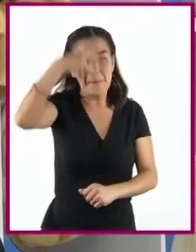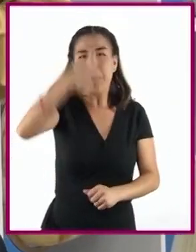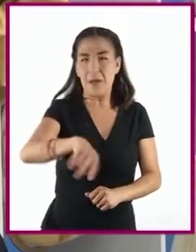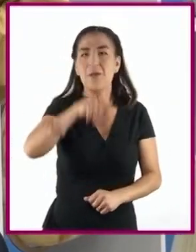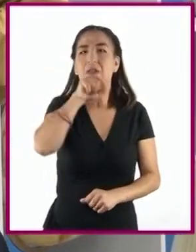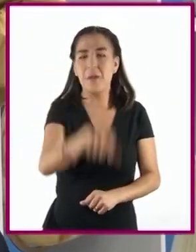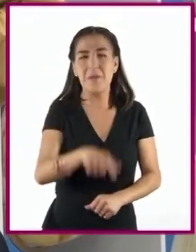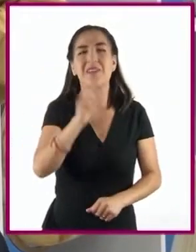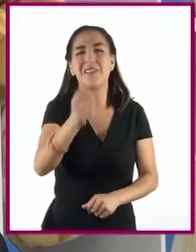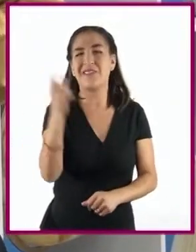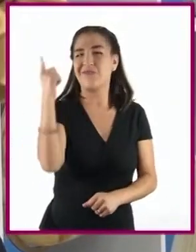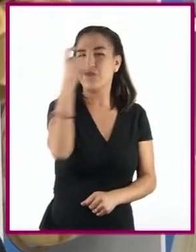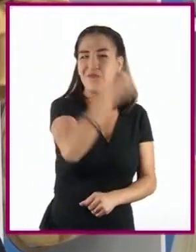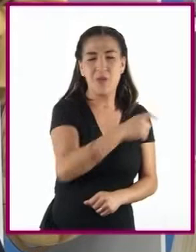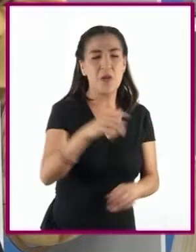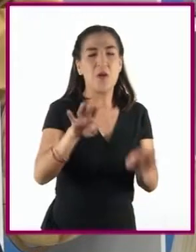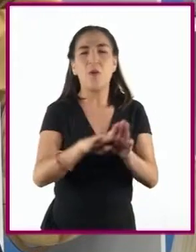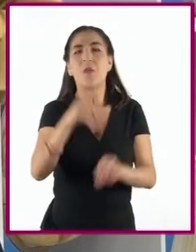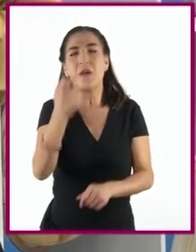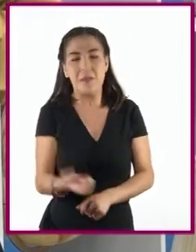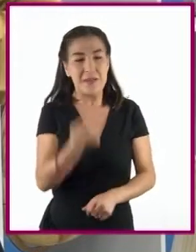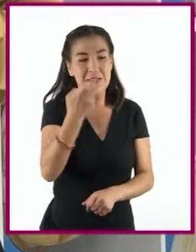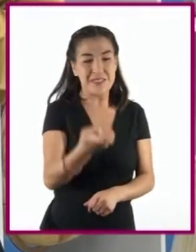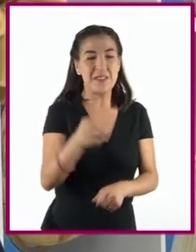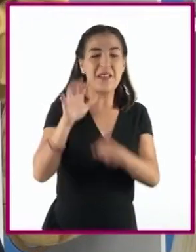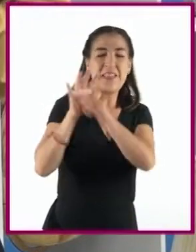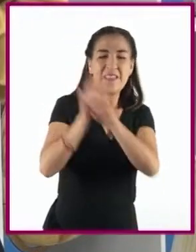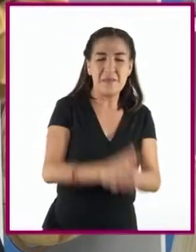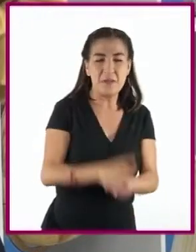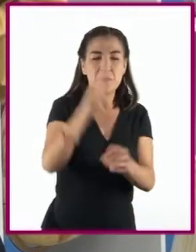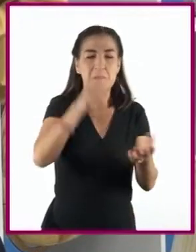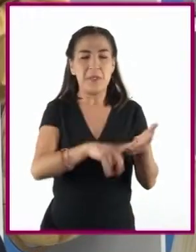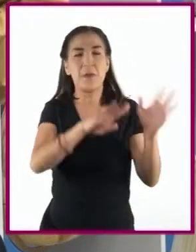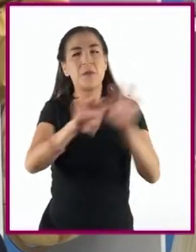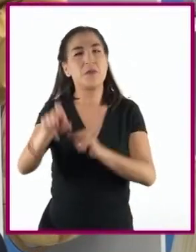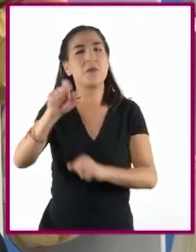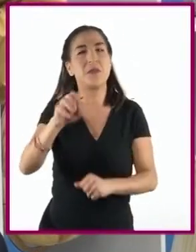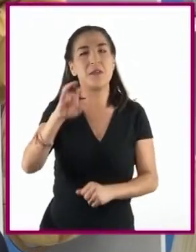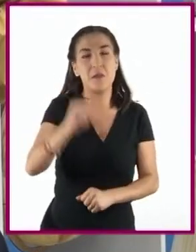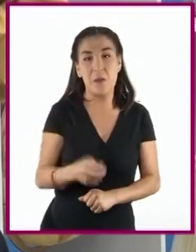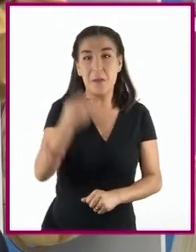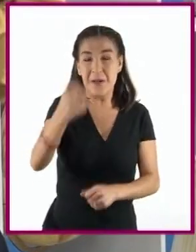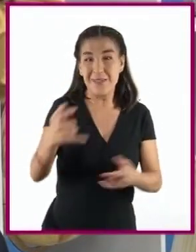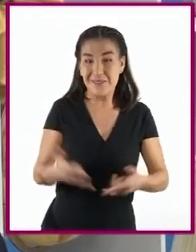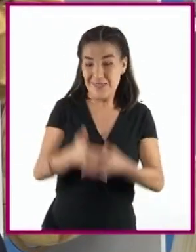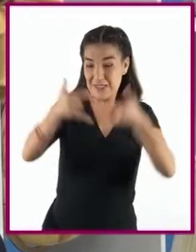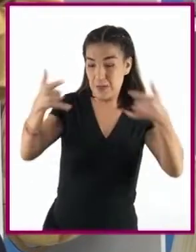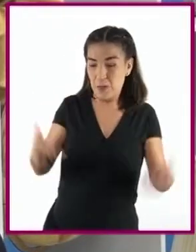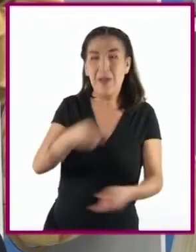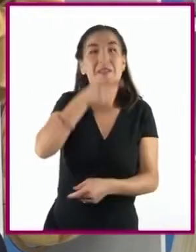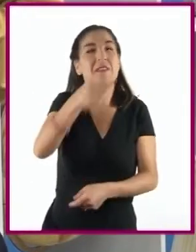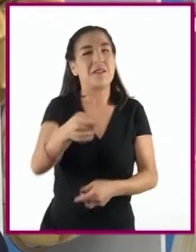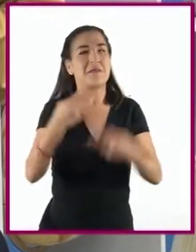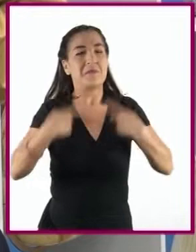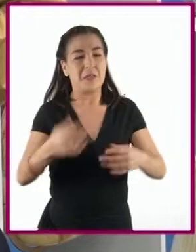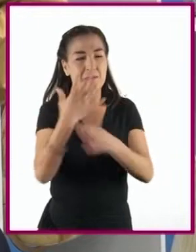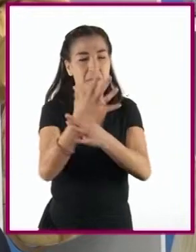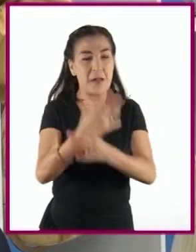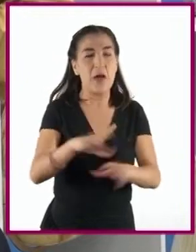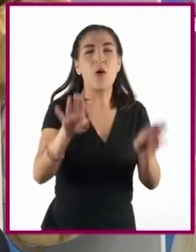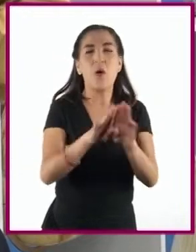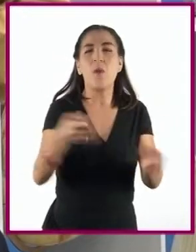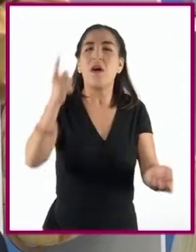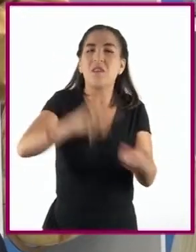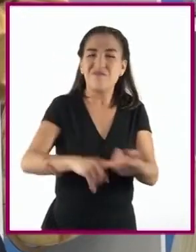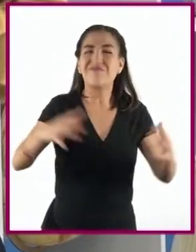económicas, la Gran Depresión de 1929. Dentro de un periodo que los historiadores han llamado el periodo de entreguerras.